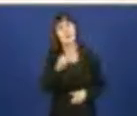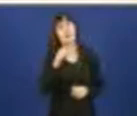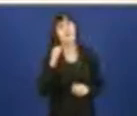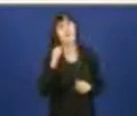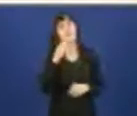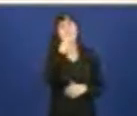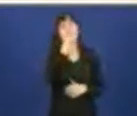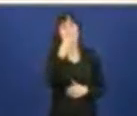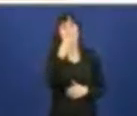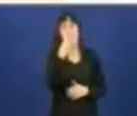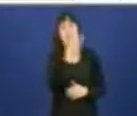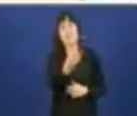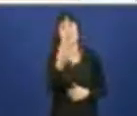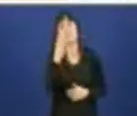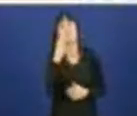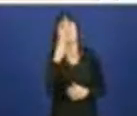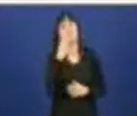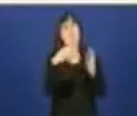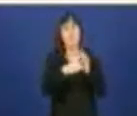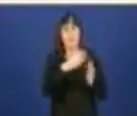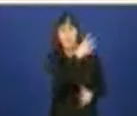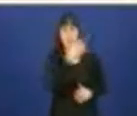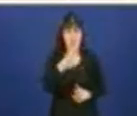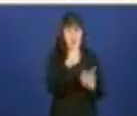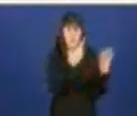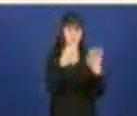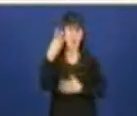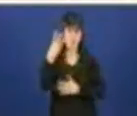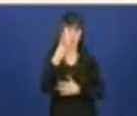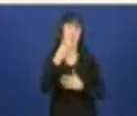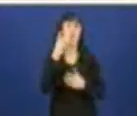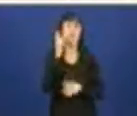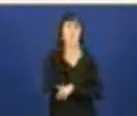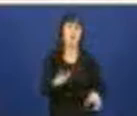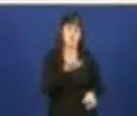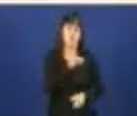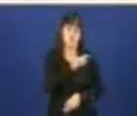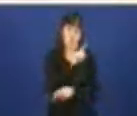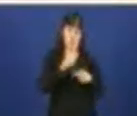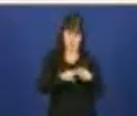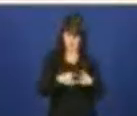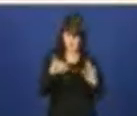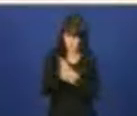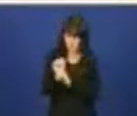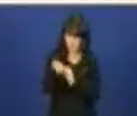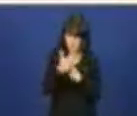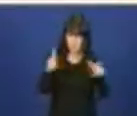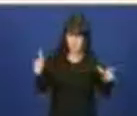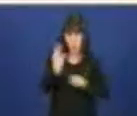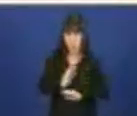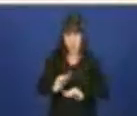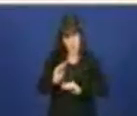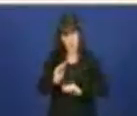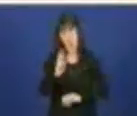.468 persoas agardando, máis que a herdanza que vostedes recibiron. Trece días de espera